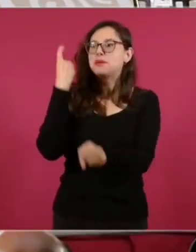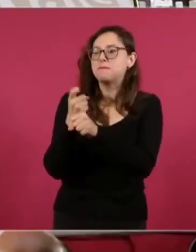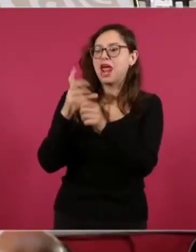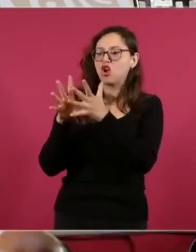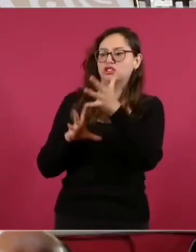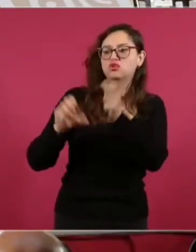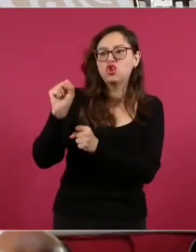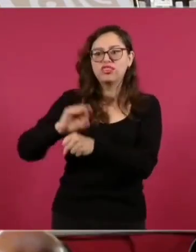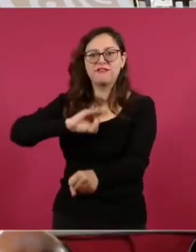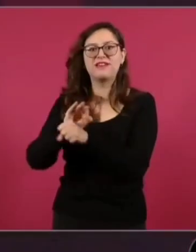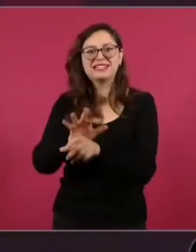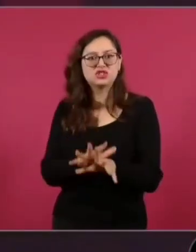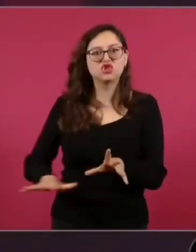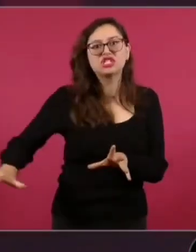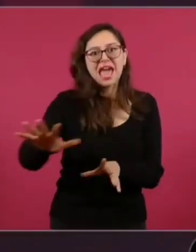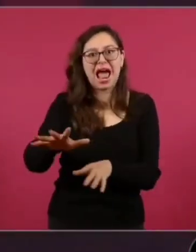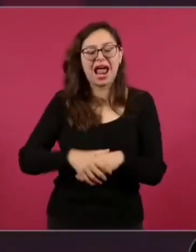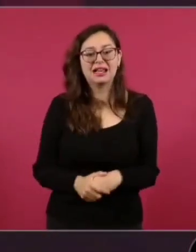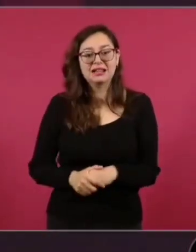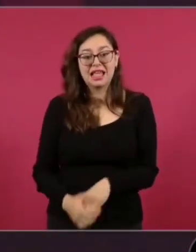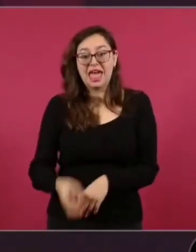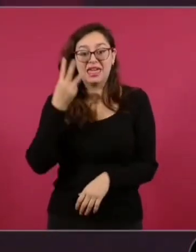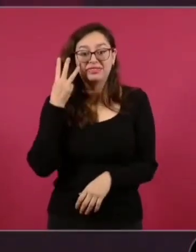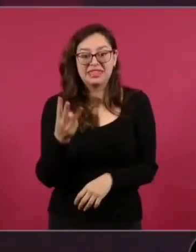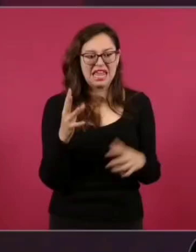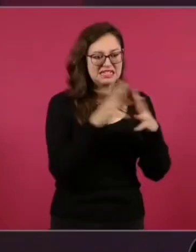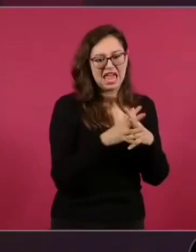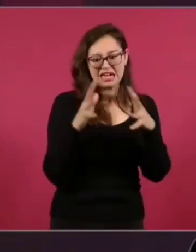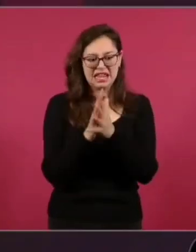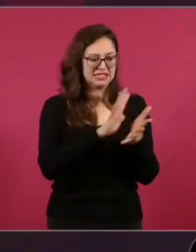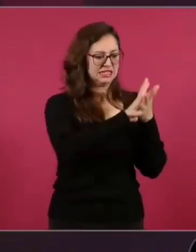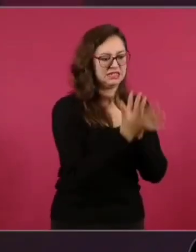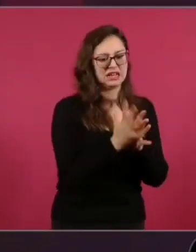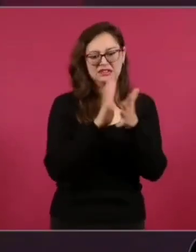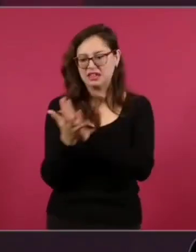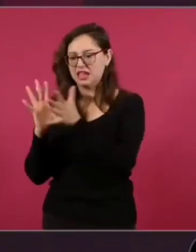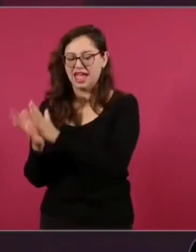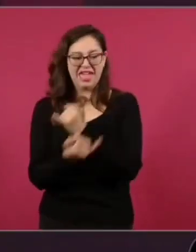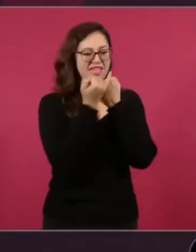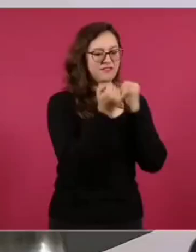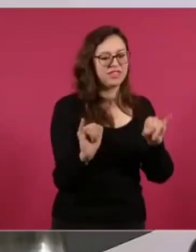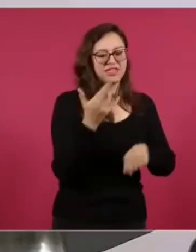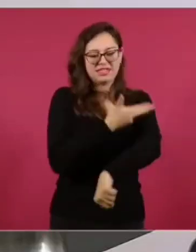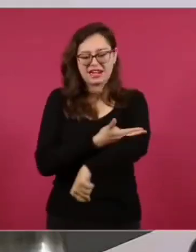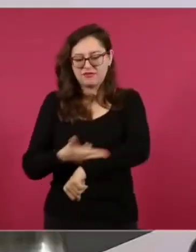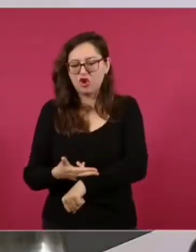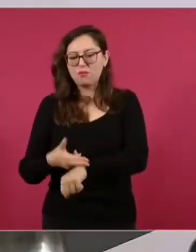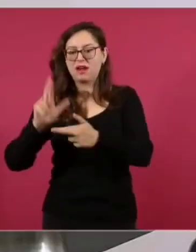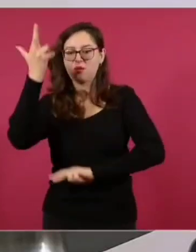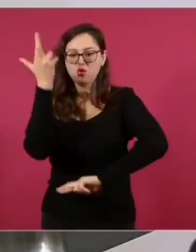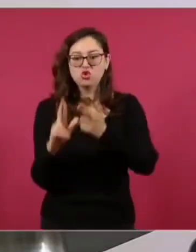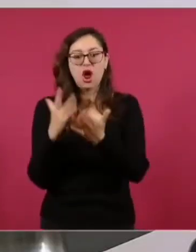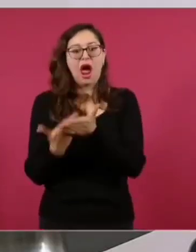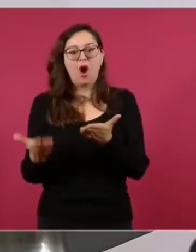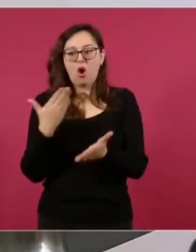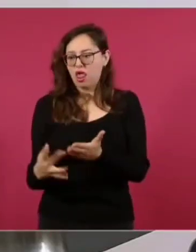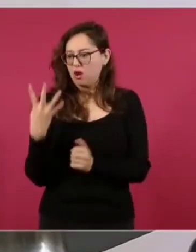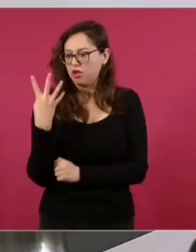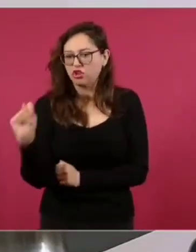Tres transformaciones importantes, la independencia, la reforma, la revolución y esta cuarta transformación.